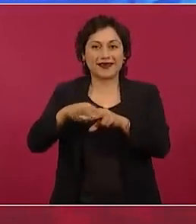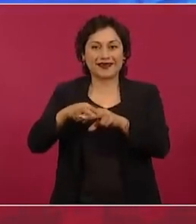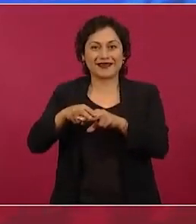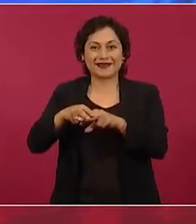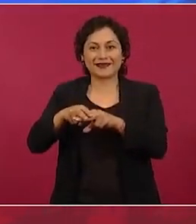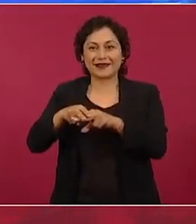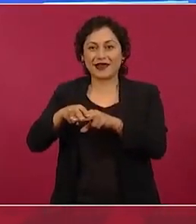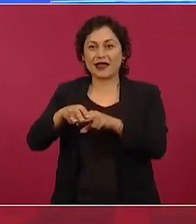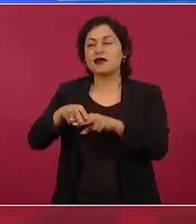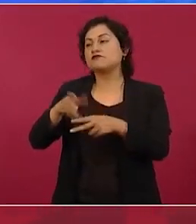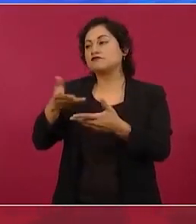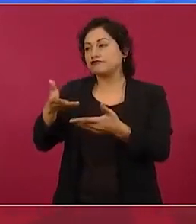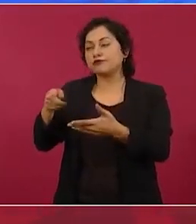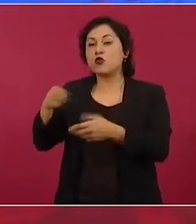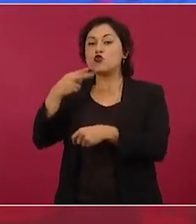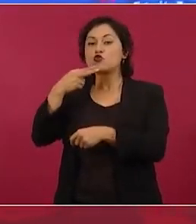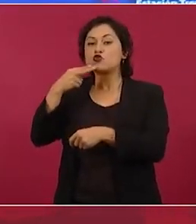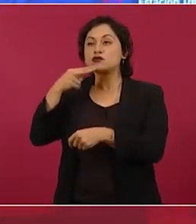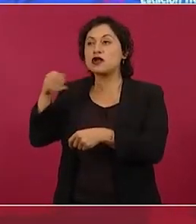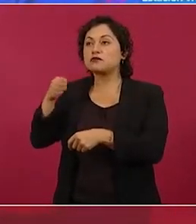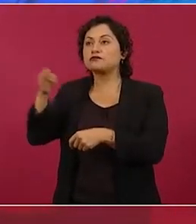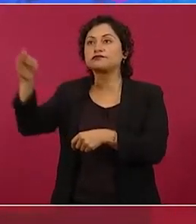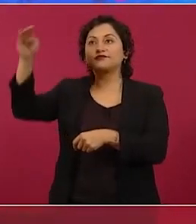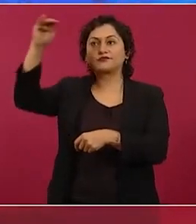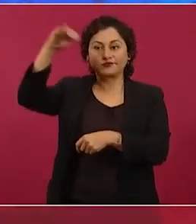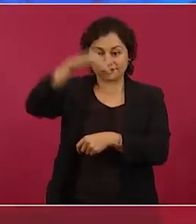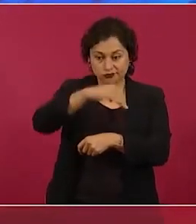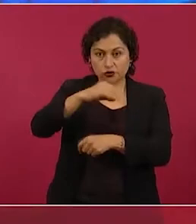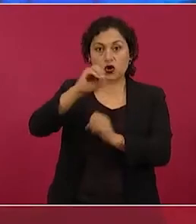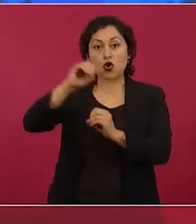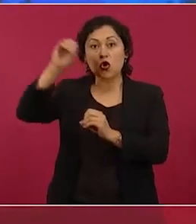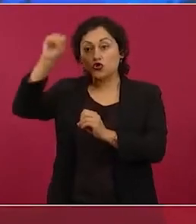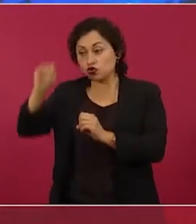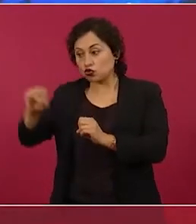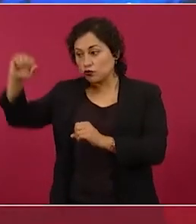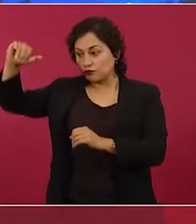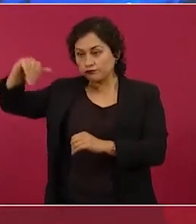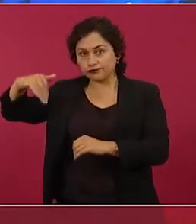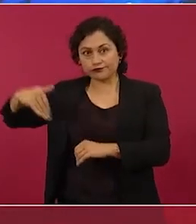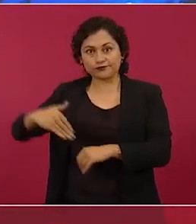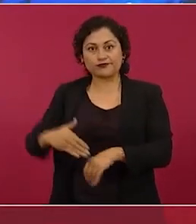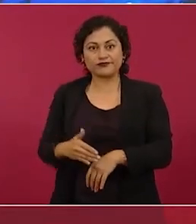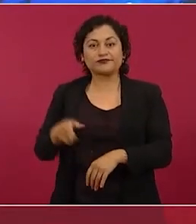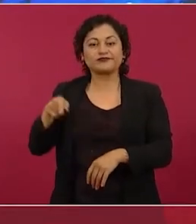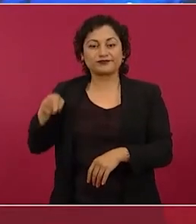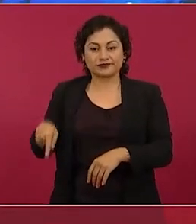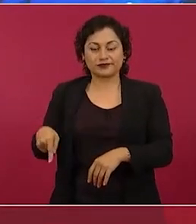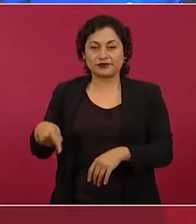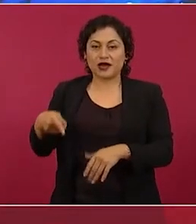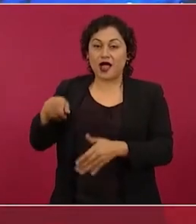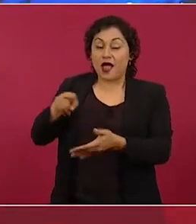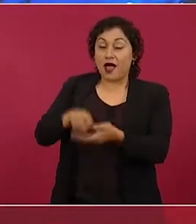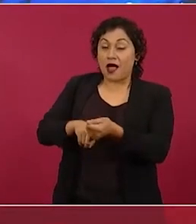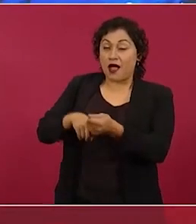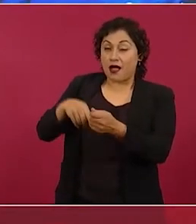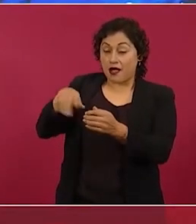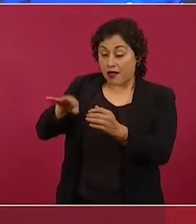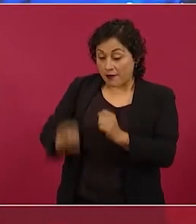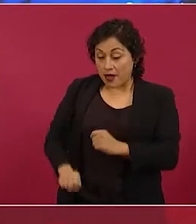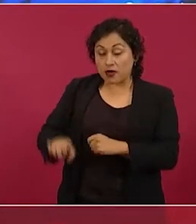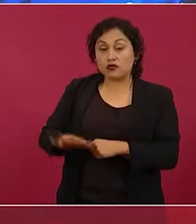aquí, que aquí está un tesoro del arte y de la cultura